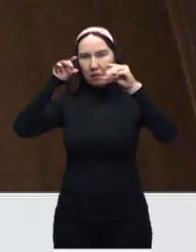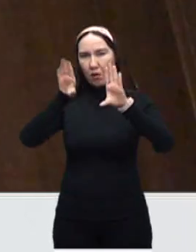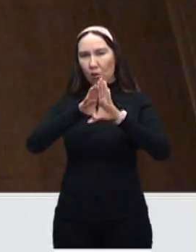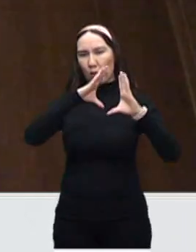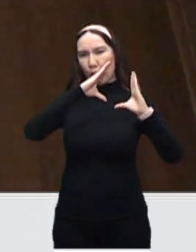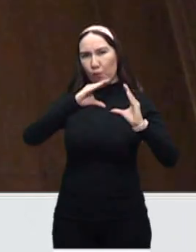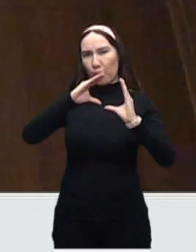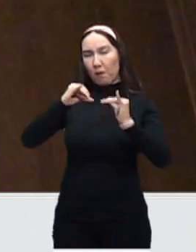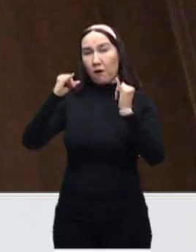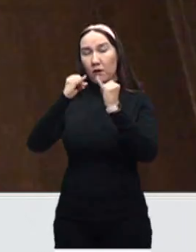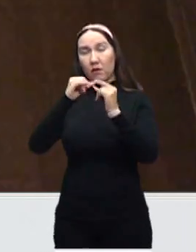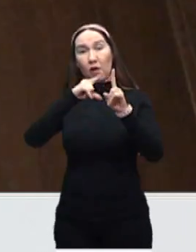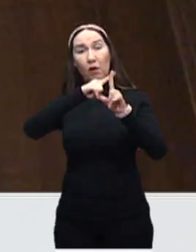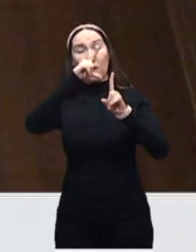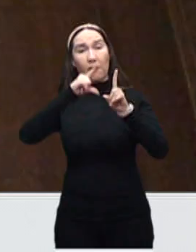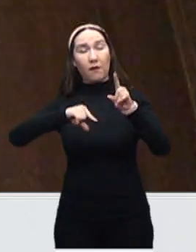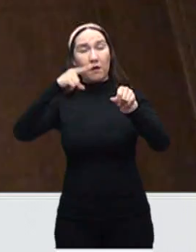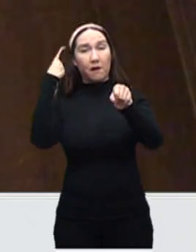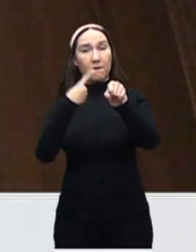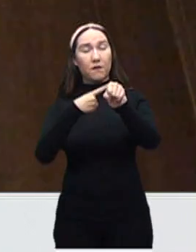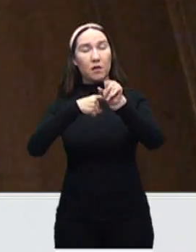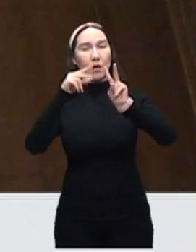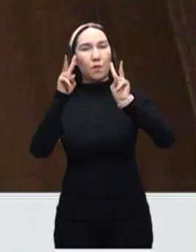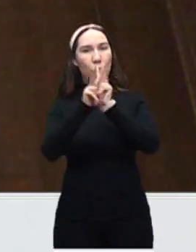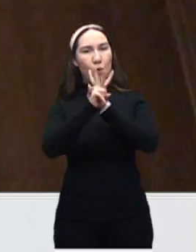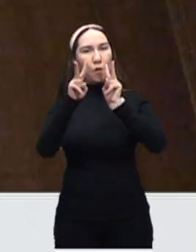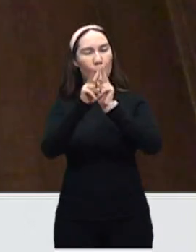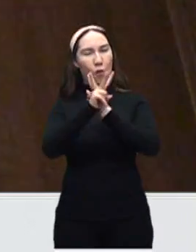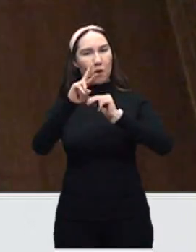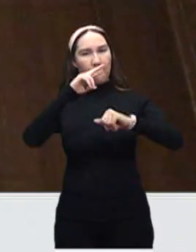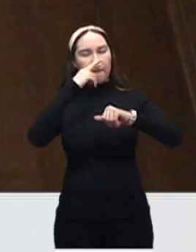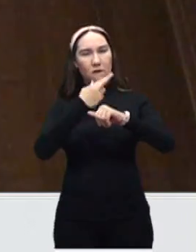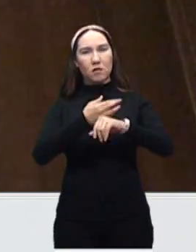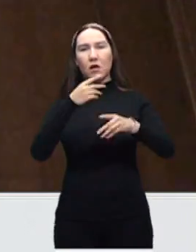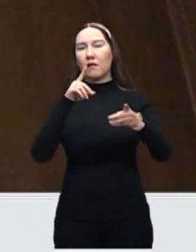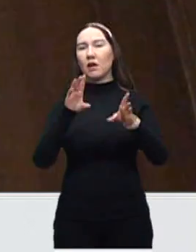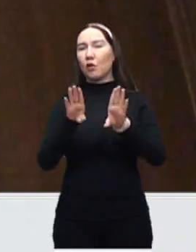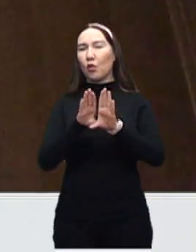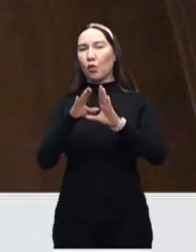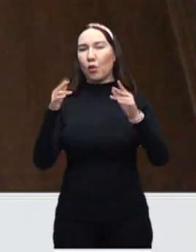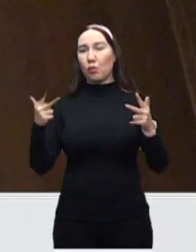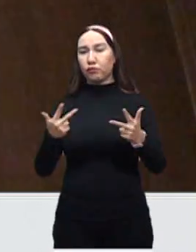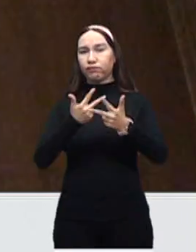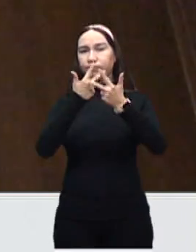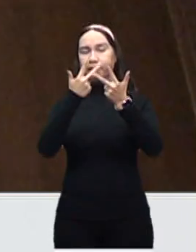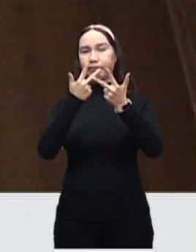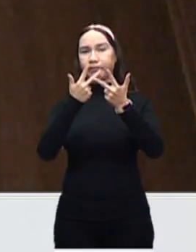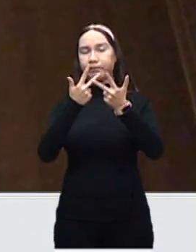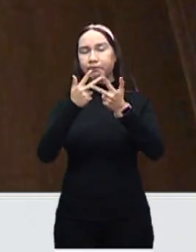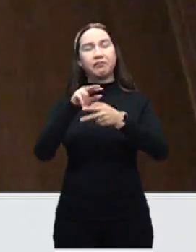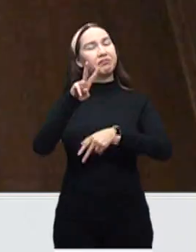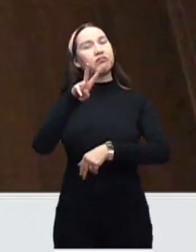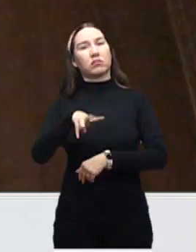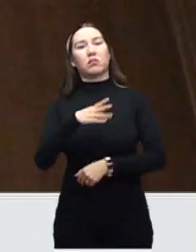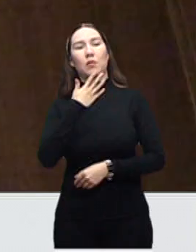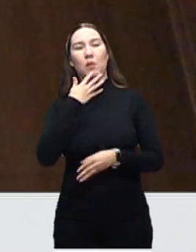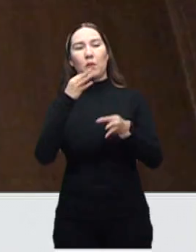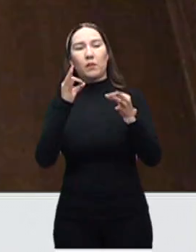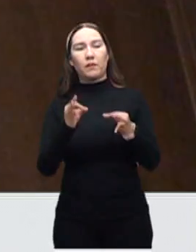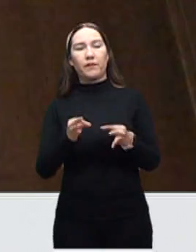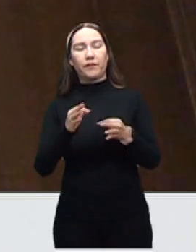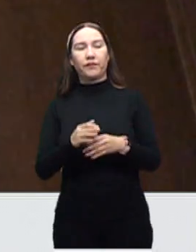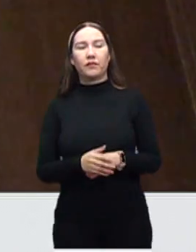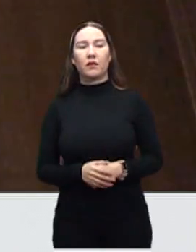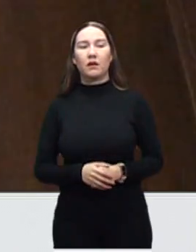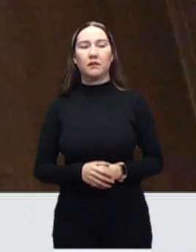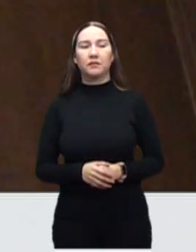Nacional de Enfermedades Respiratorias por personal de ellos a distancia. Hemos recibido telementoría también en la situación más